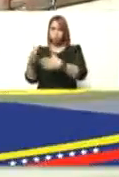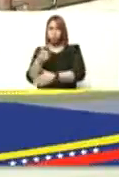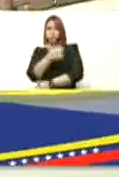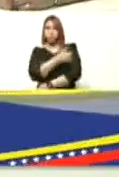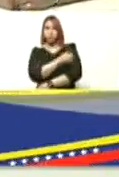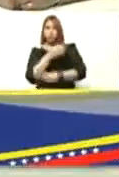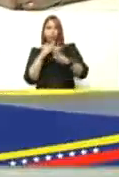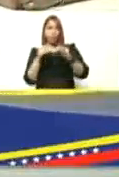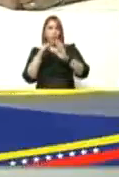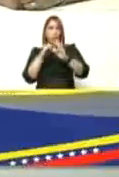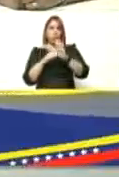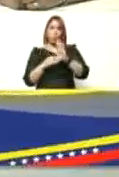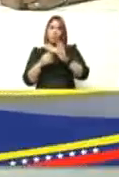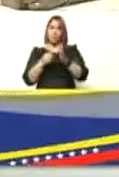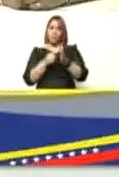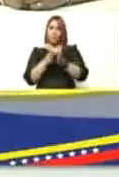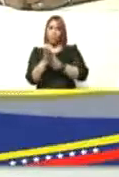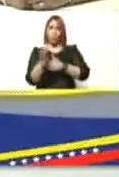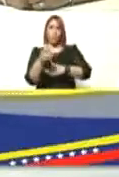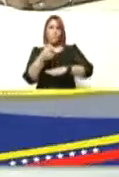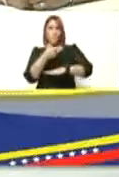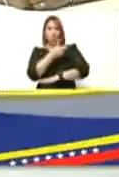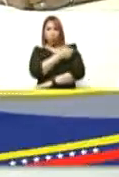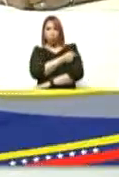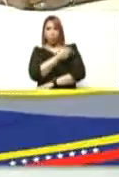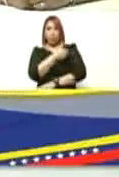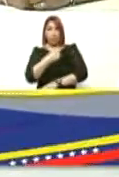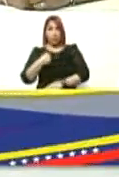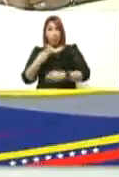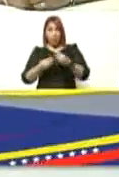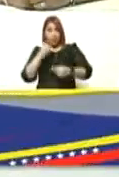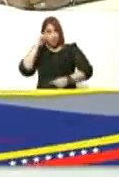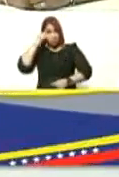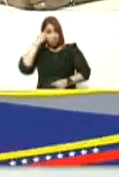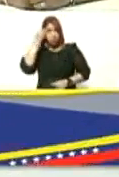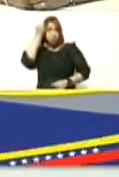todas sus vacunas quiero hacer esta reflexión